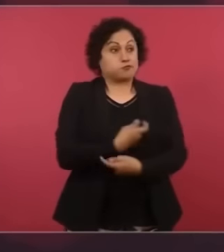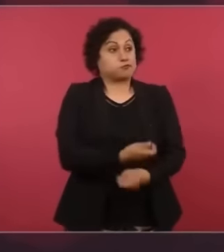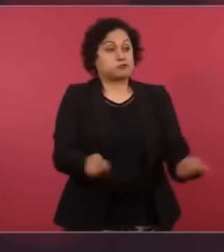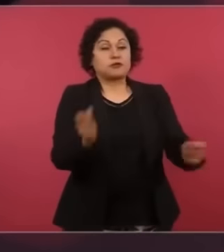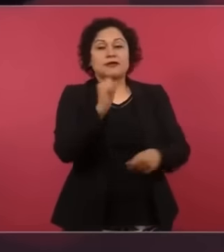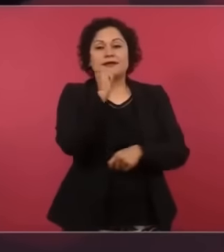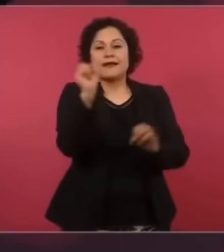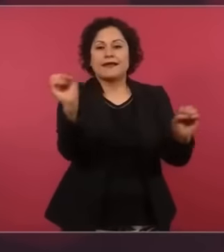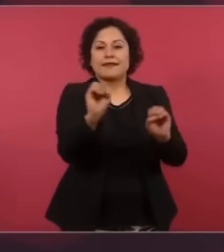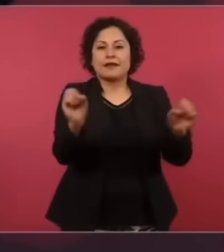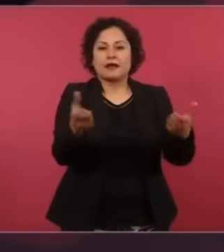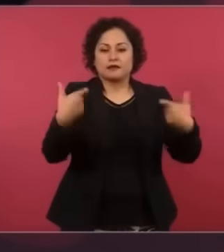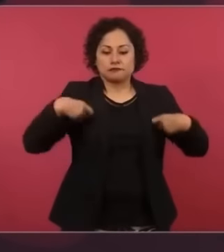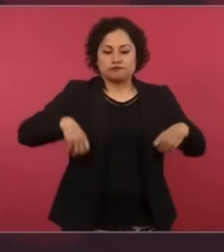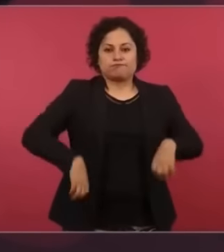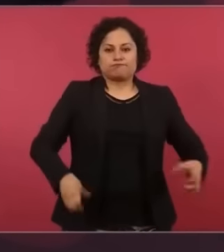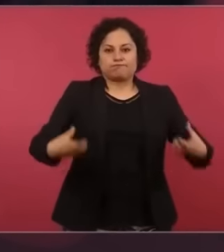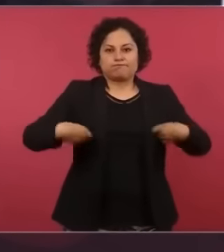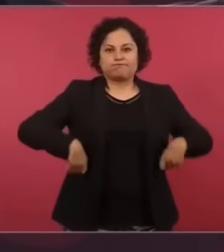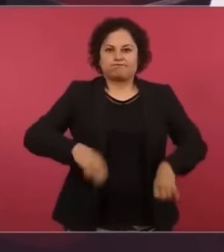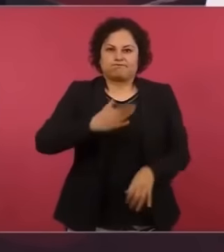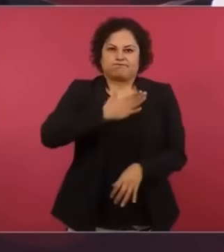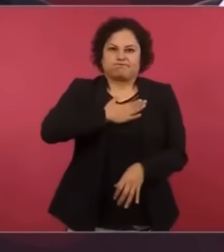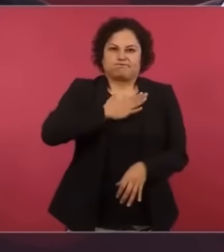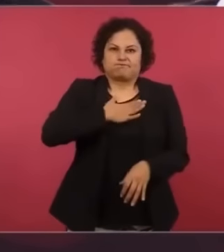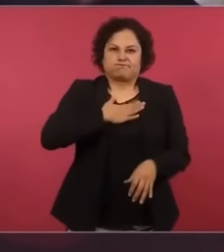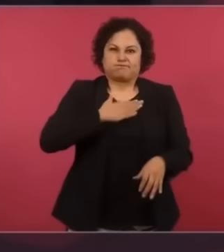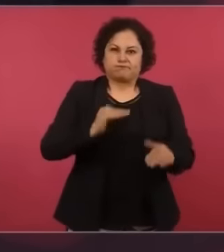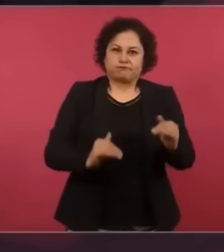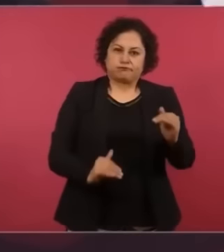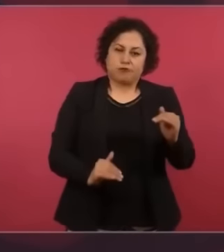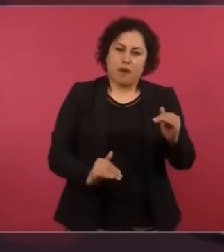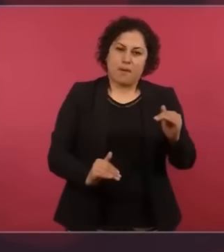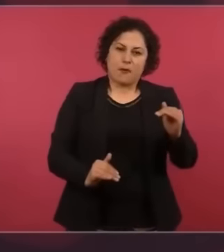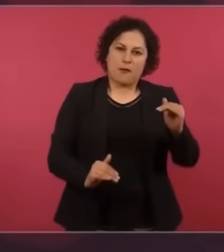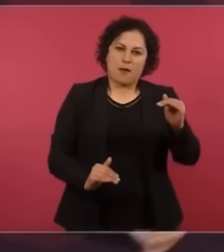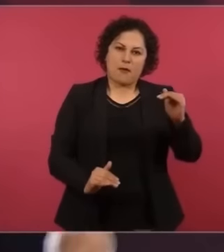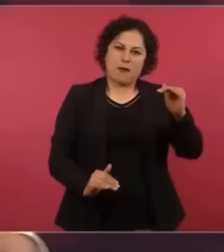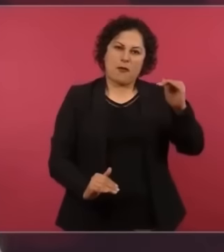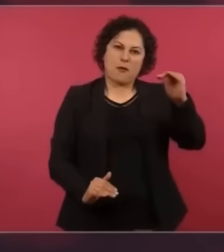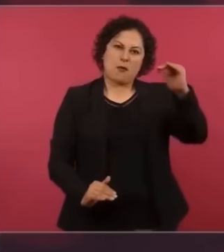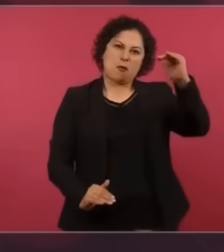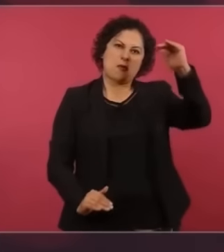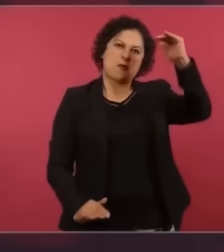periodo de mayor desigualdad económica y social,